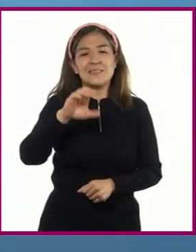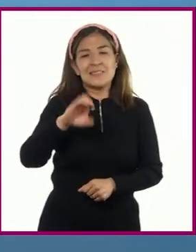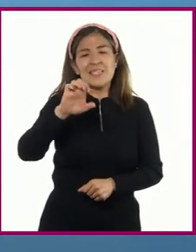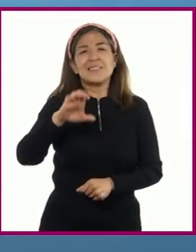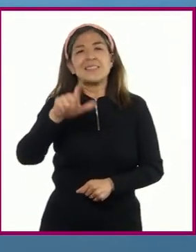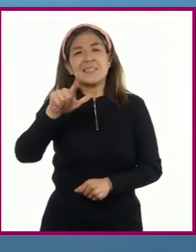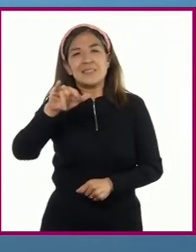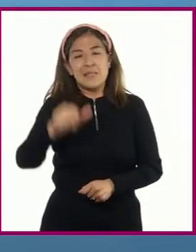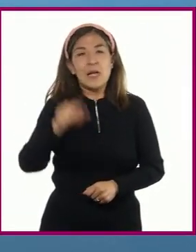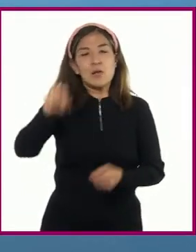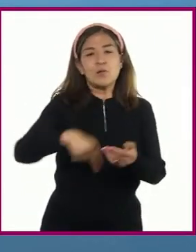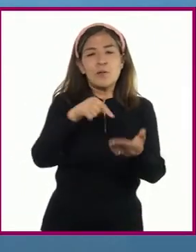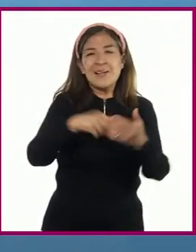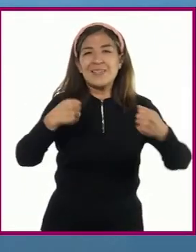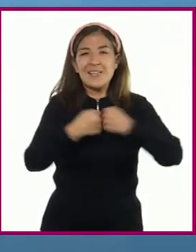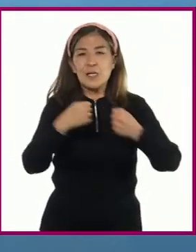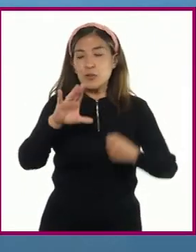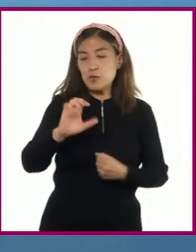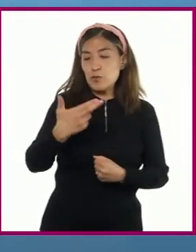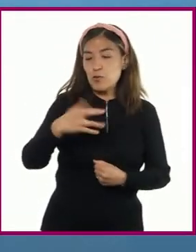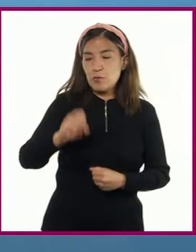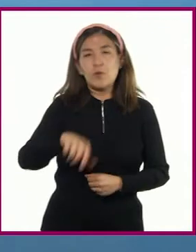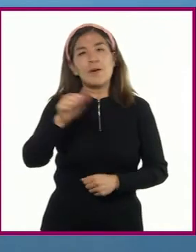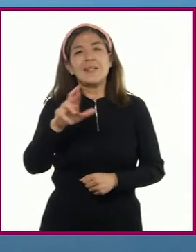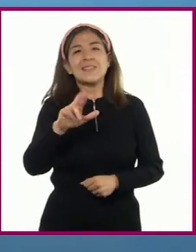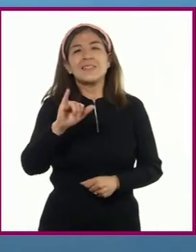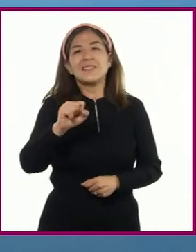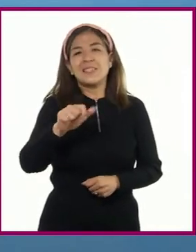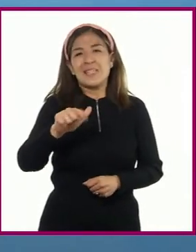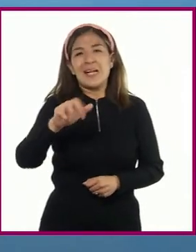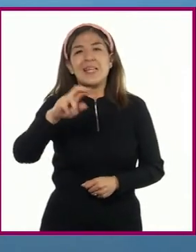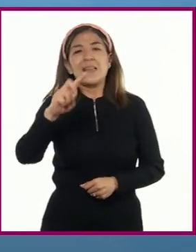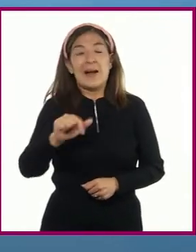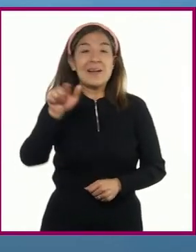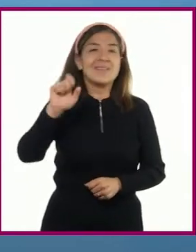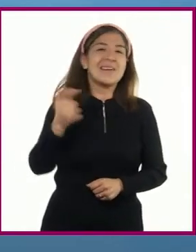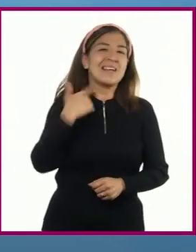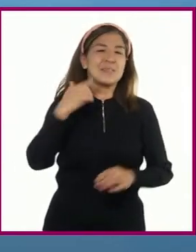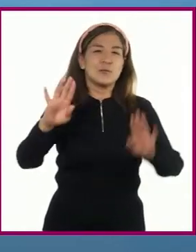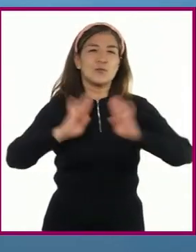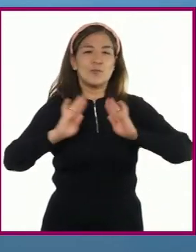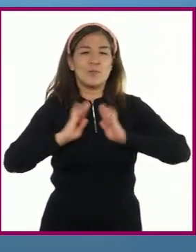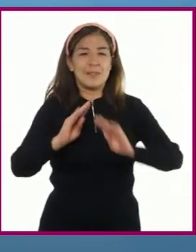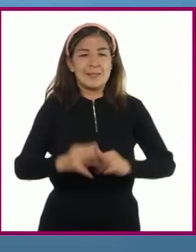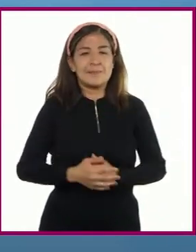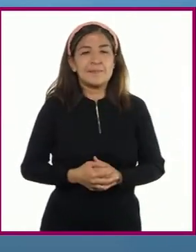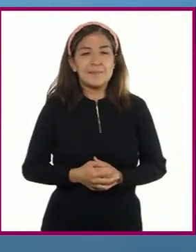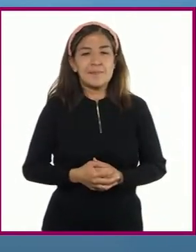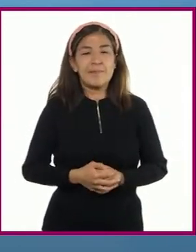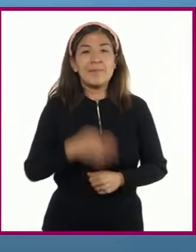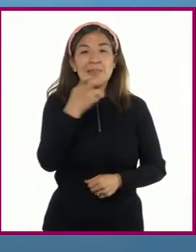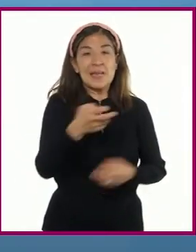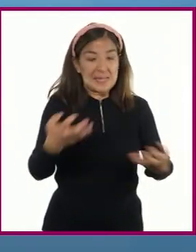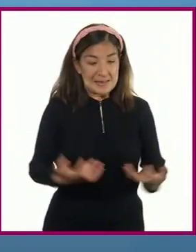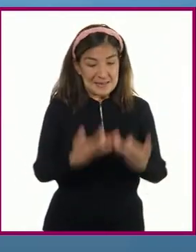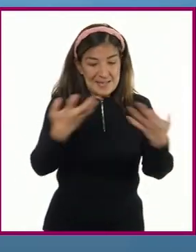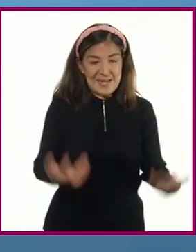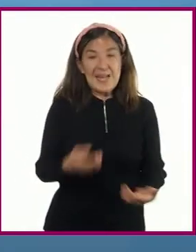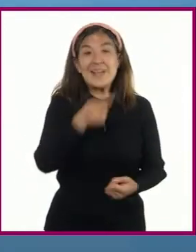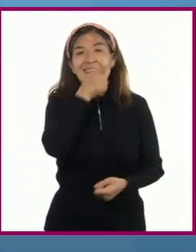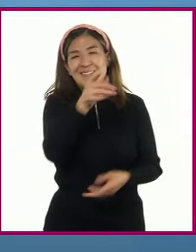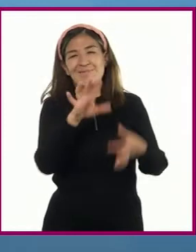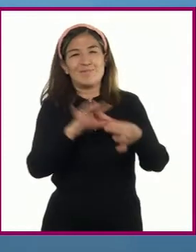entre El Choco y Risaralda, donde el exgrupo de guerrillero se ubicó. Una tierra que, según ella,